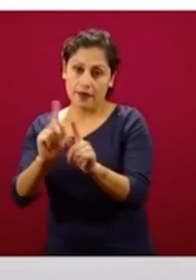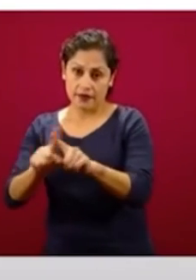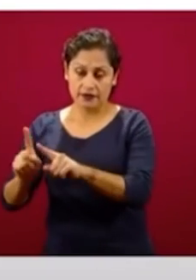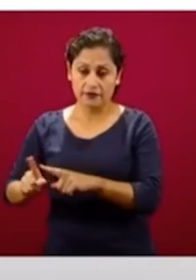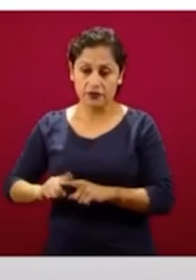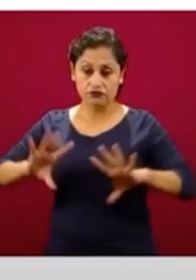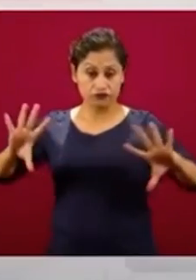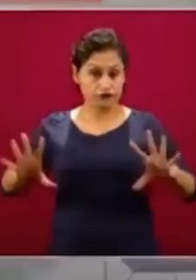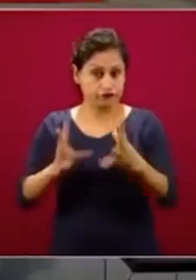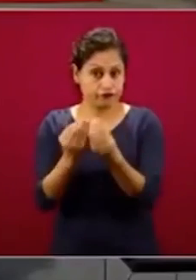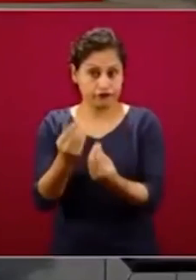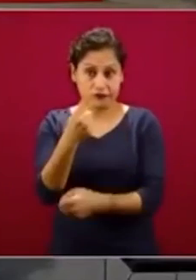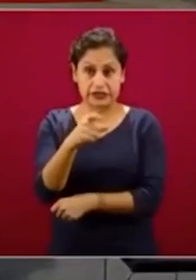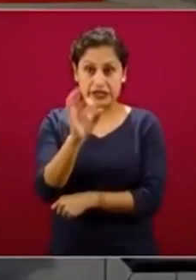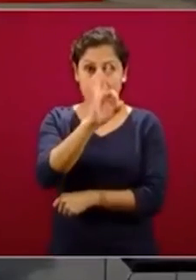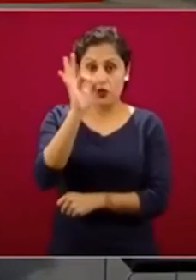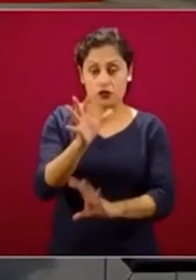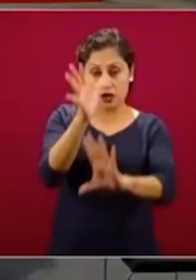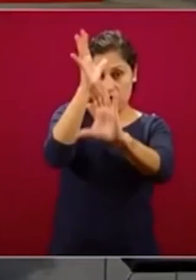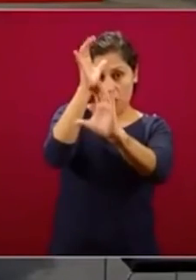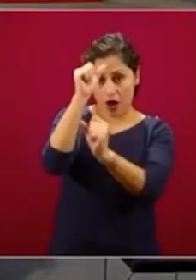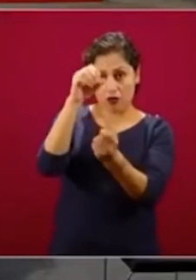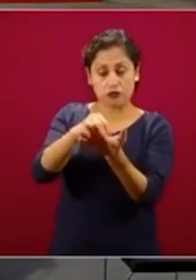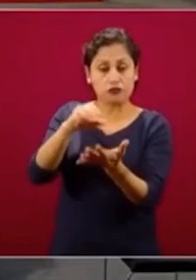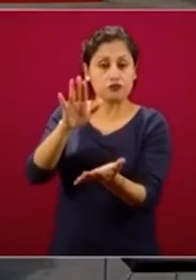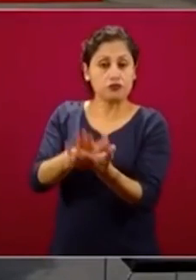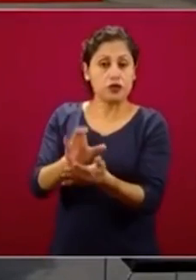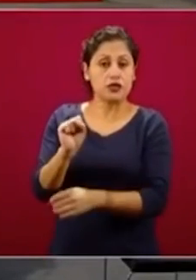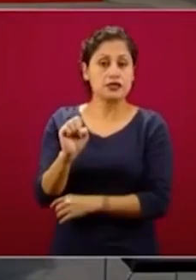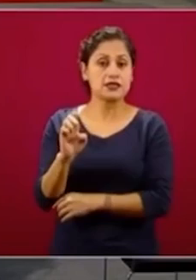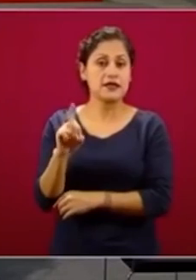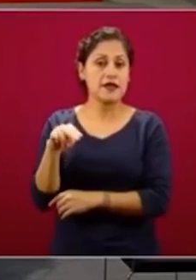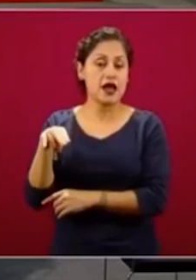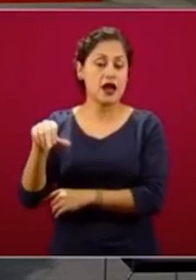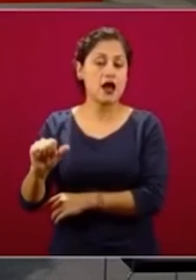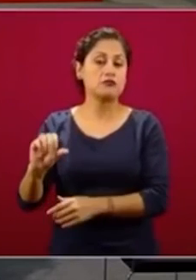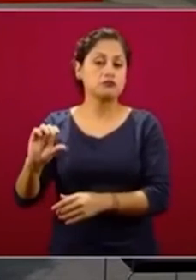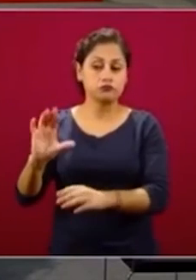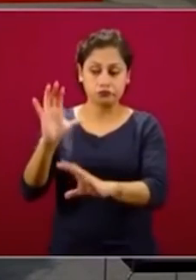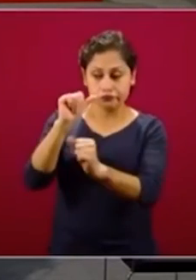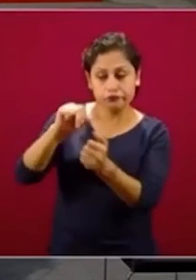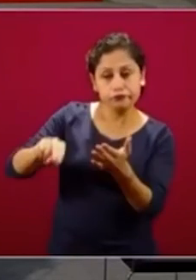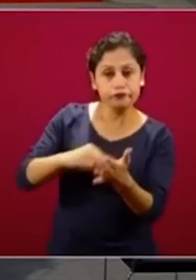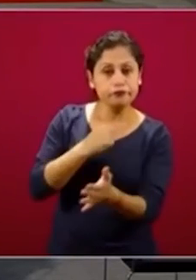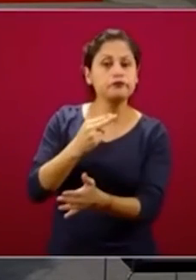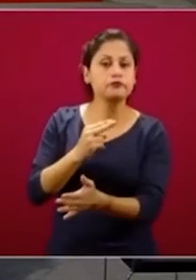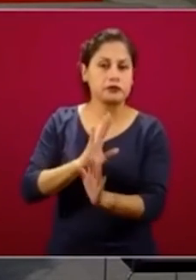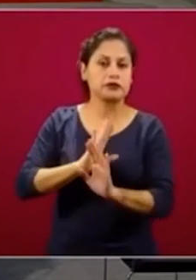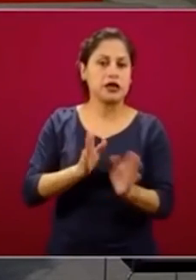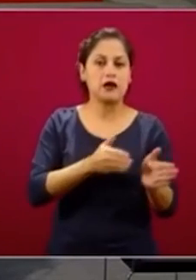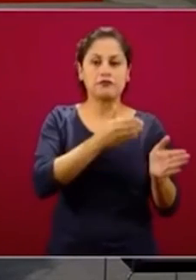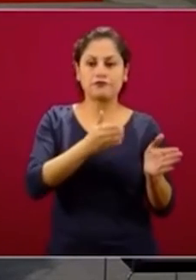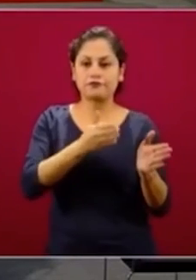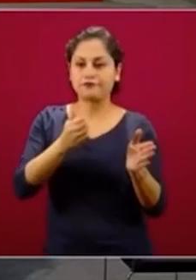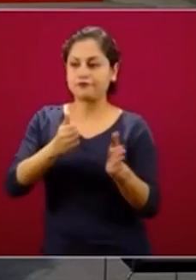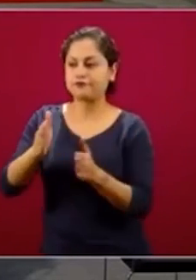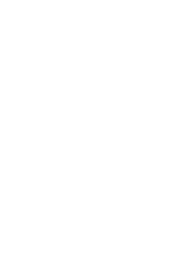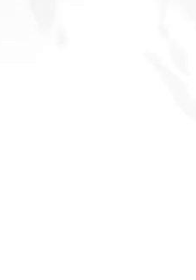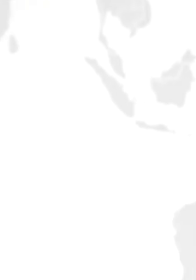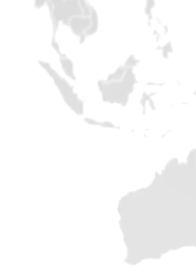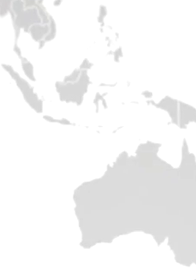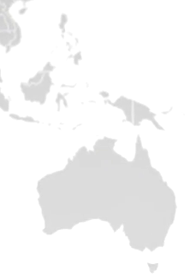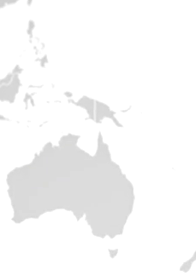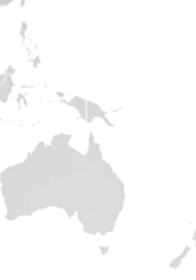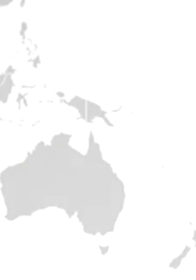lo que convenimos con la Secretaría de la Defensa Nacional y que ya estamos, que la meta se alcanzó.